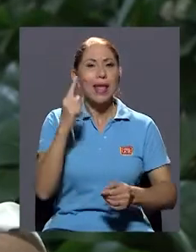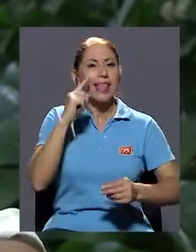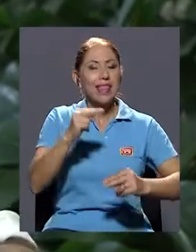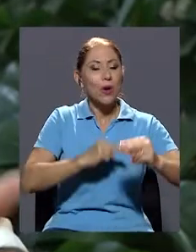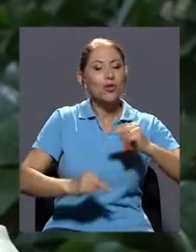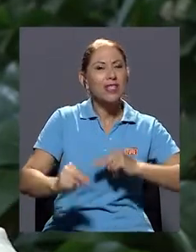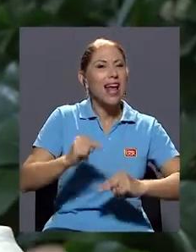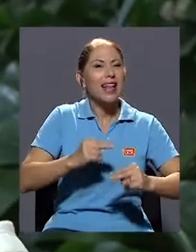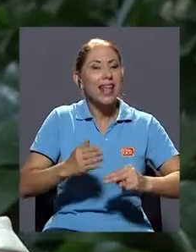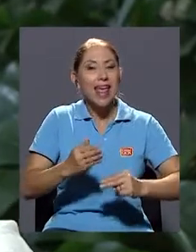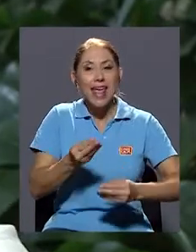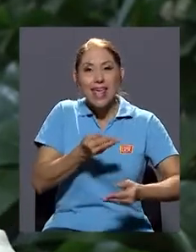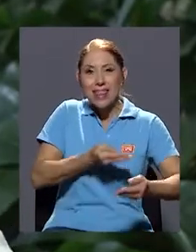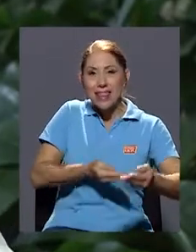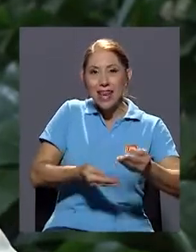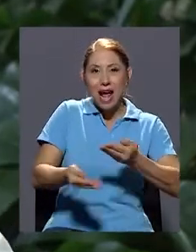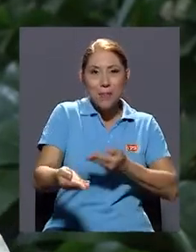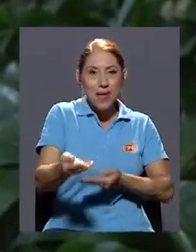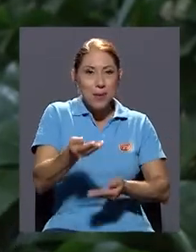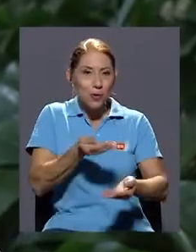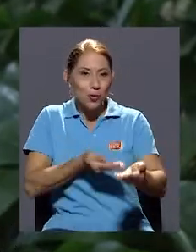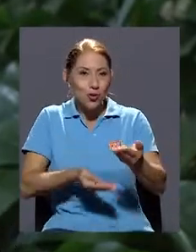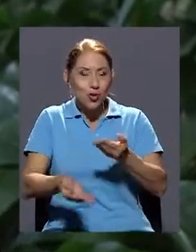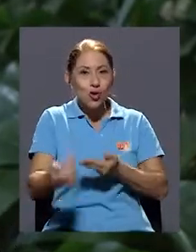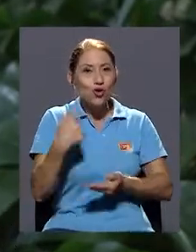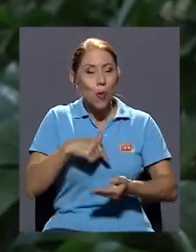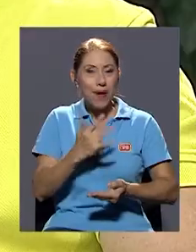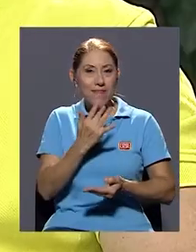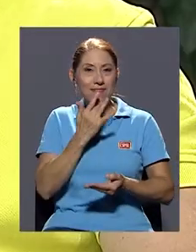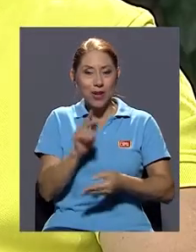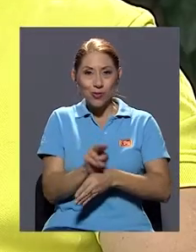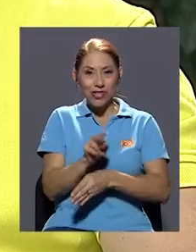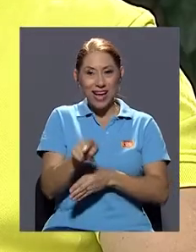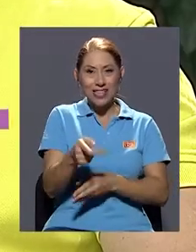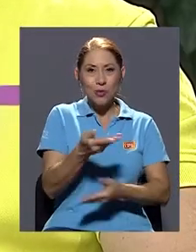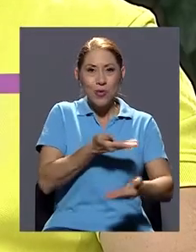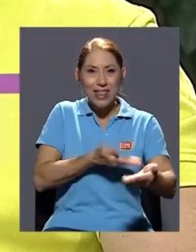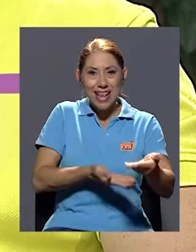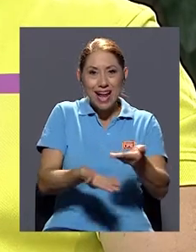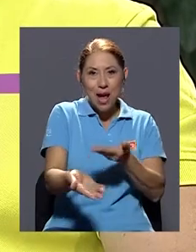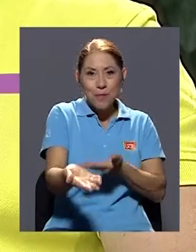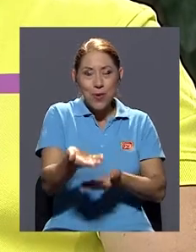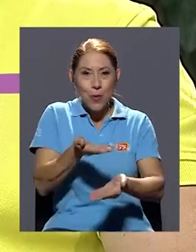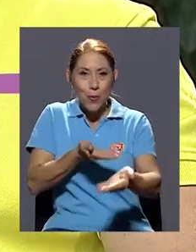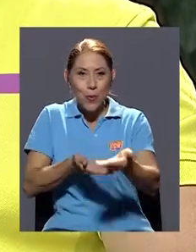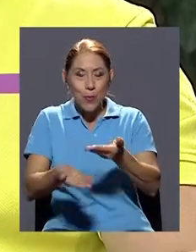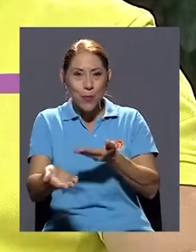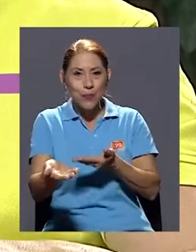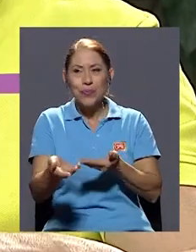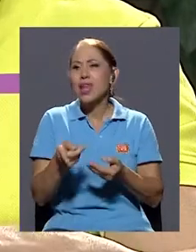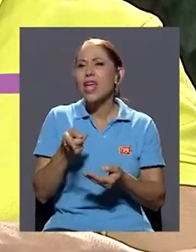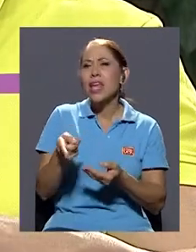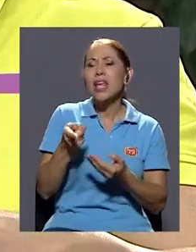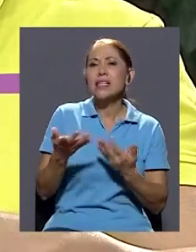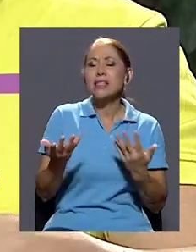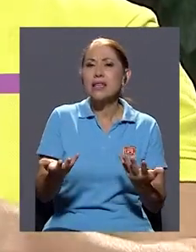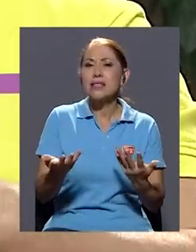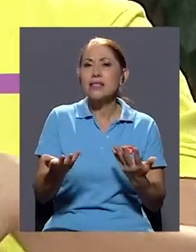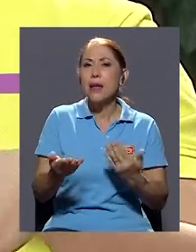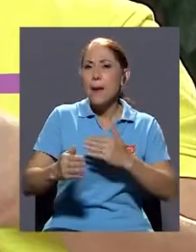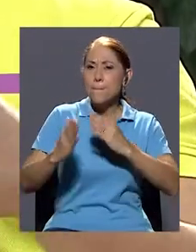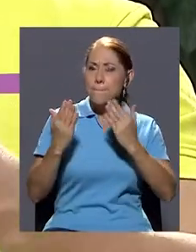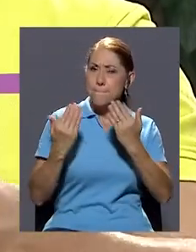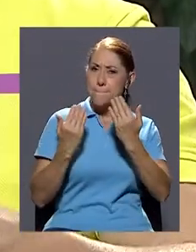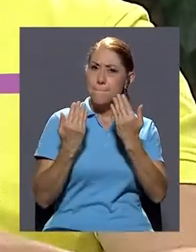bueno, intercambiemos. Yo preferiría usar más esa... Intercambio. De un intercambio. Y cuáles son esas, digamos,